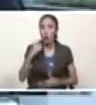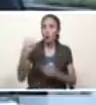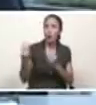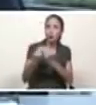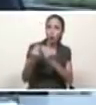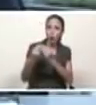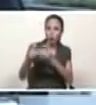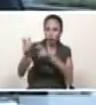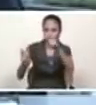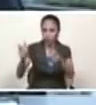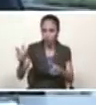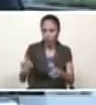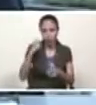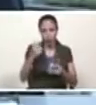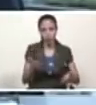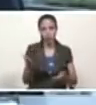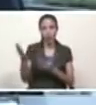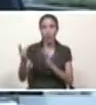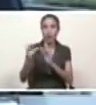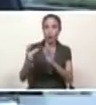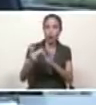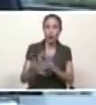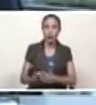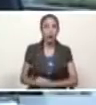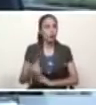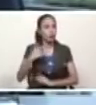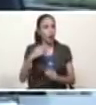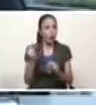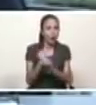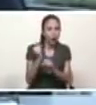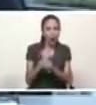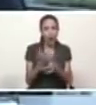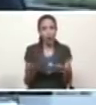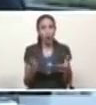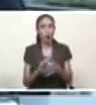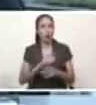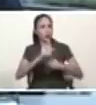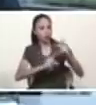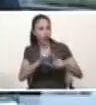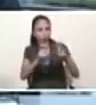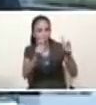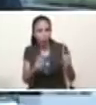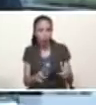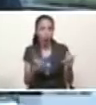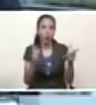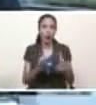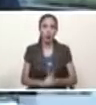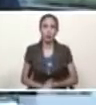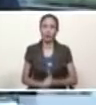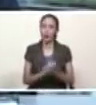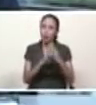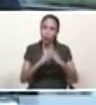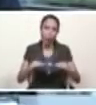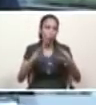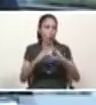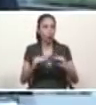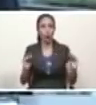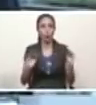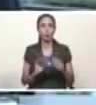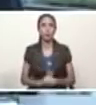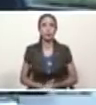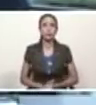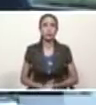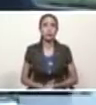Tibisay León a los productores al alcalde César Gómez a José que está en sus predios allí